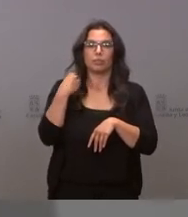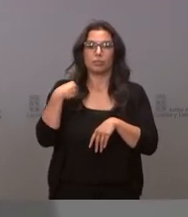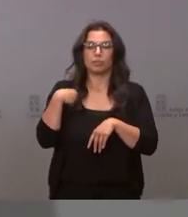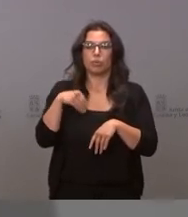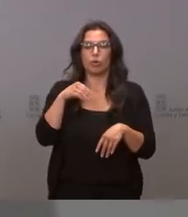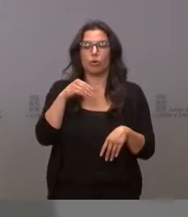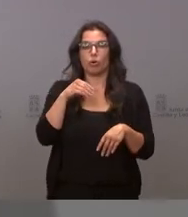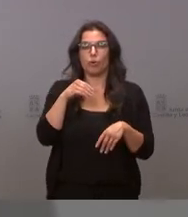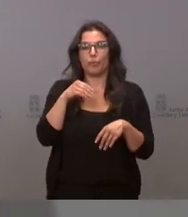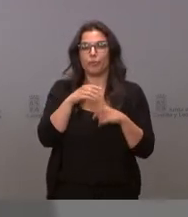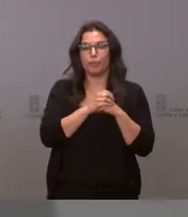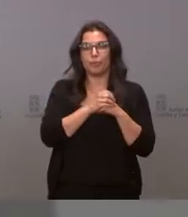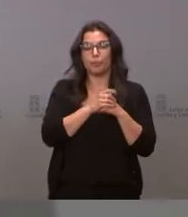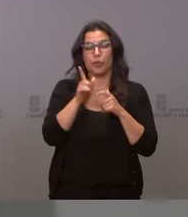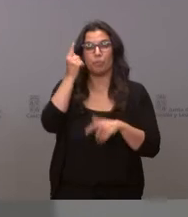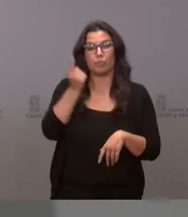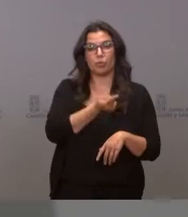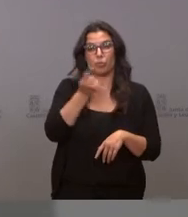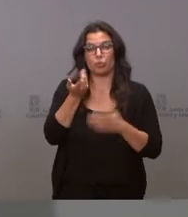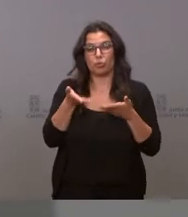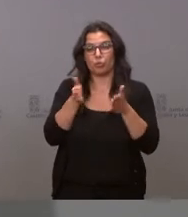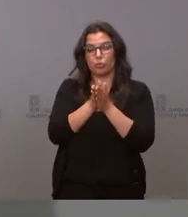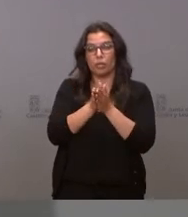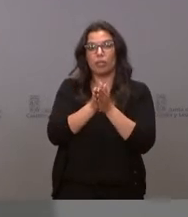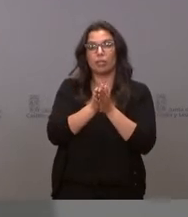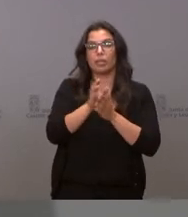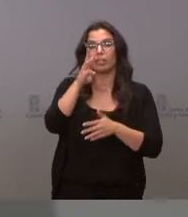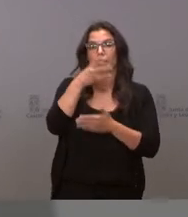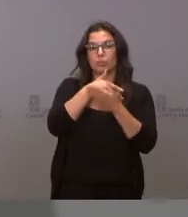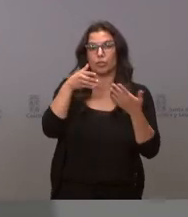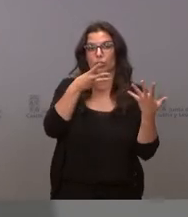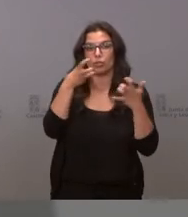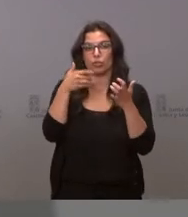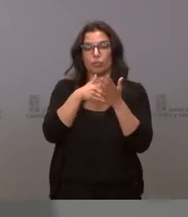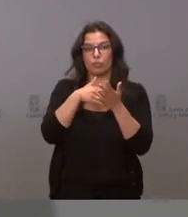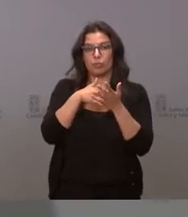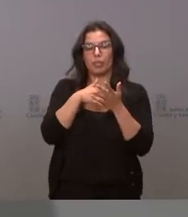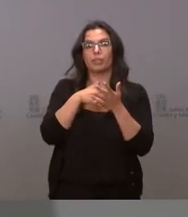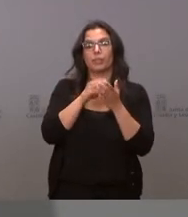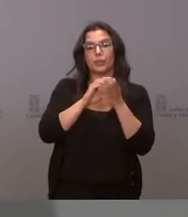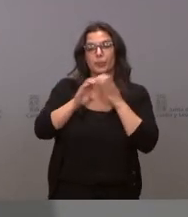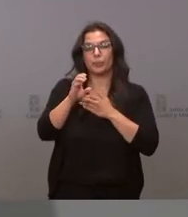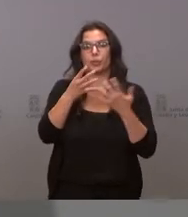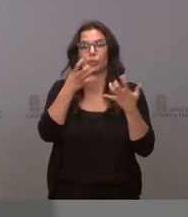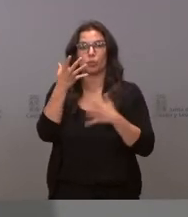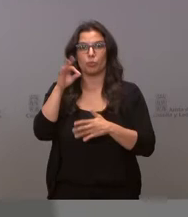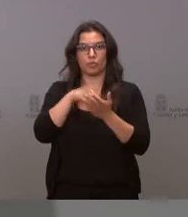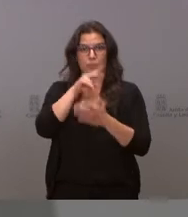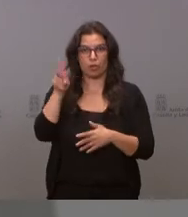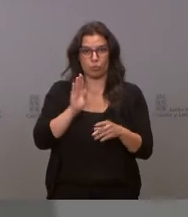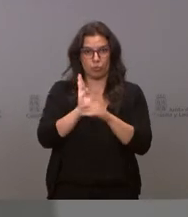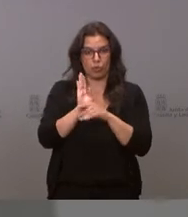un presupuesto total de 3.800.000, con una subvención de 950.000 euros,